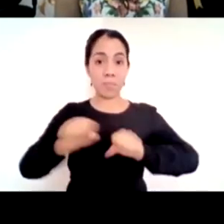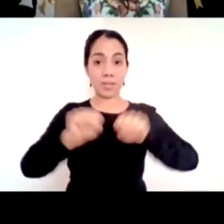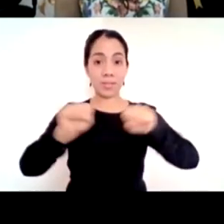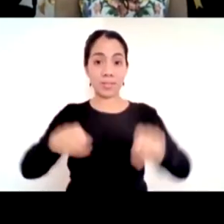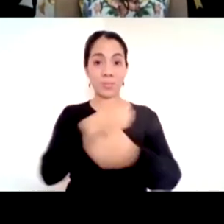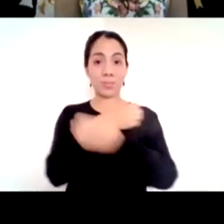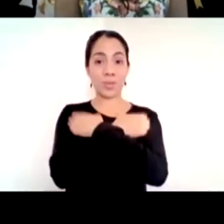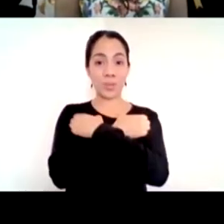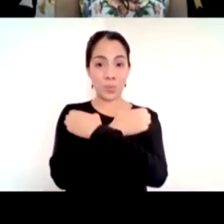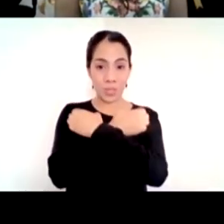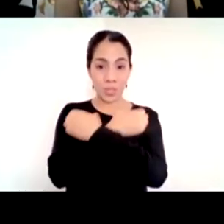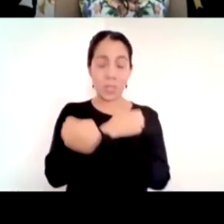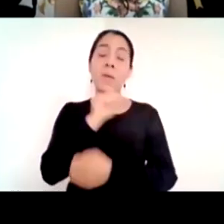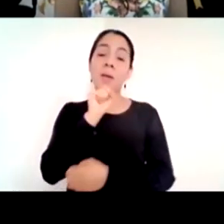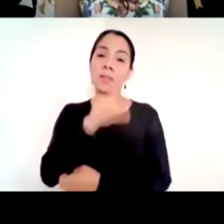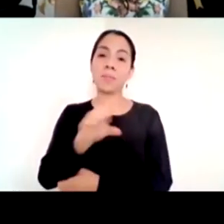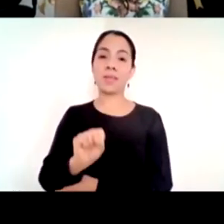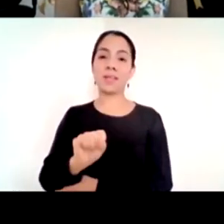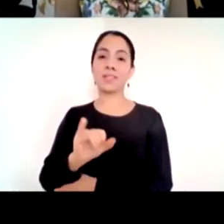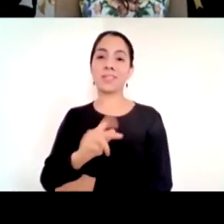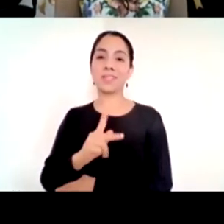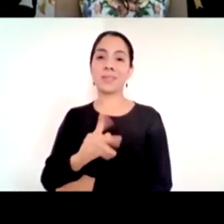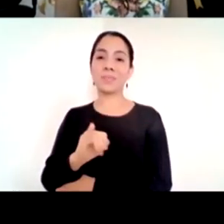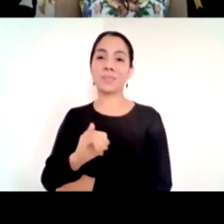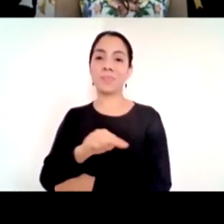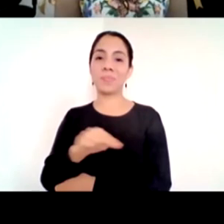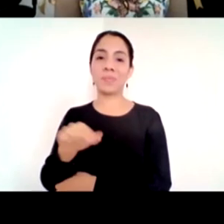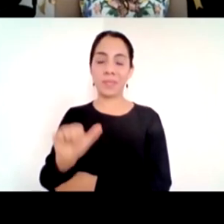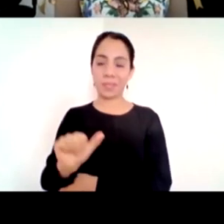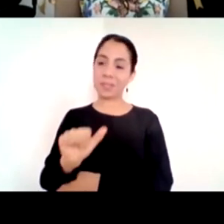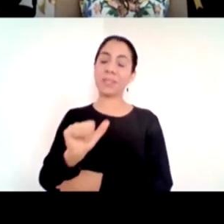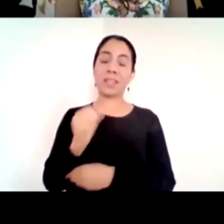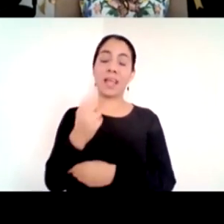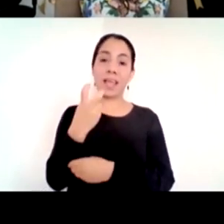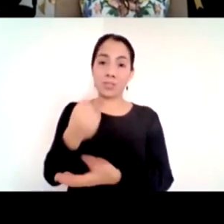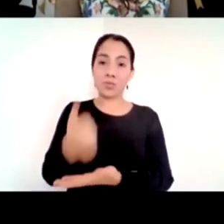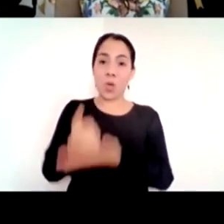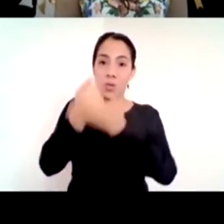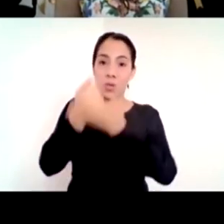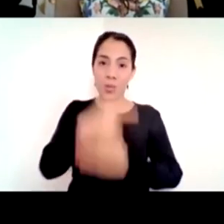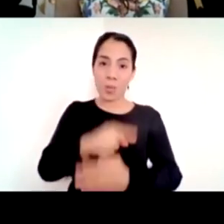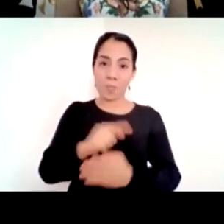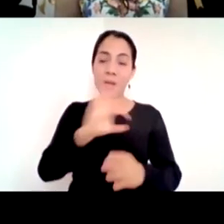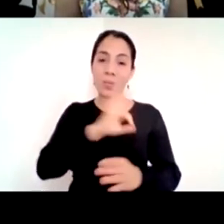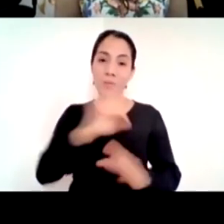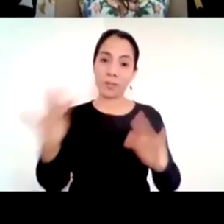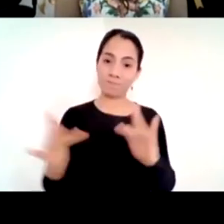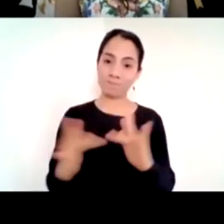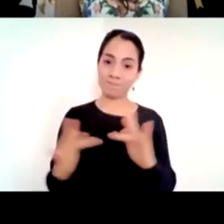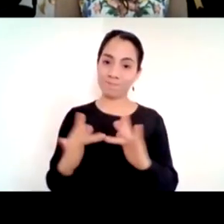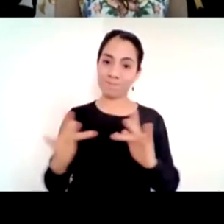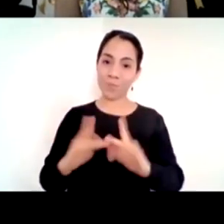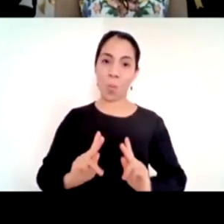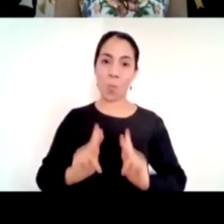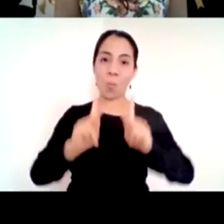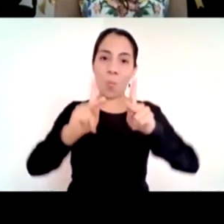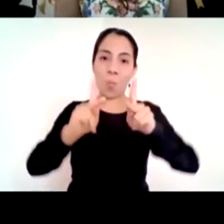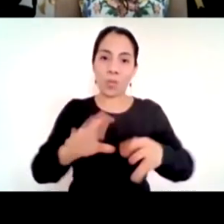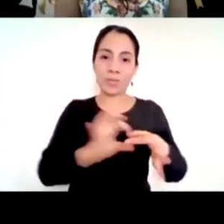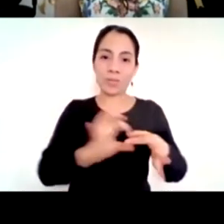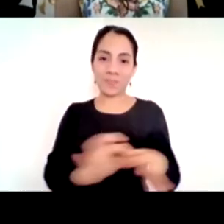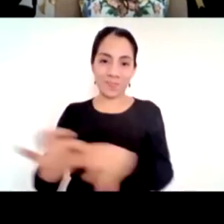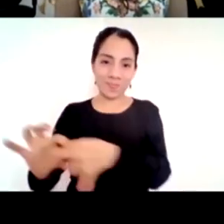haga posible construir estos miles de puentes tan fuertes como las palabras pues es algo que se valora muchísimas gracias